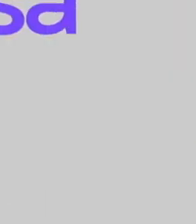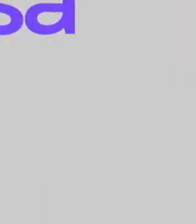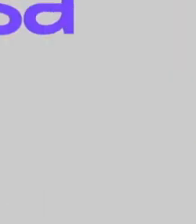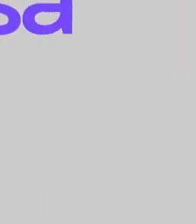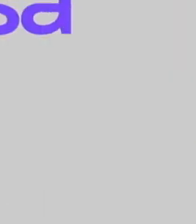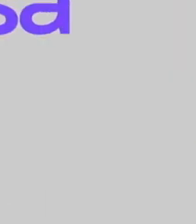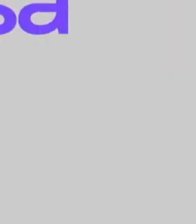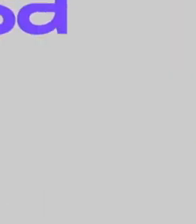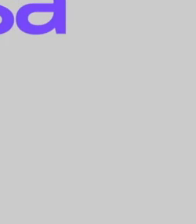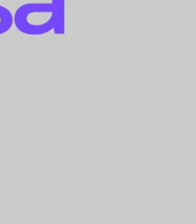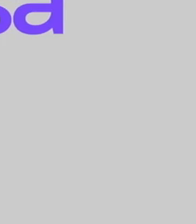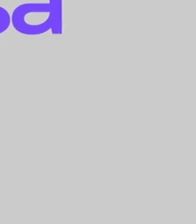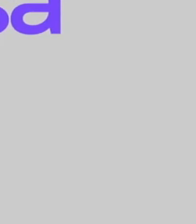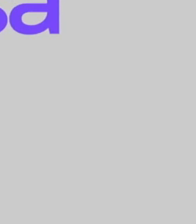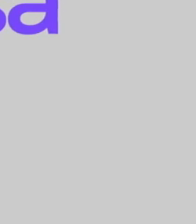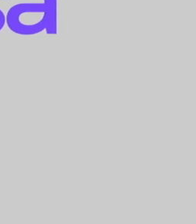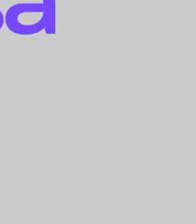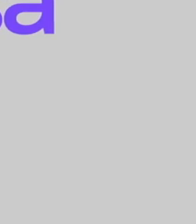We'll be right back.